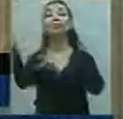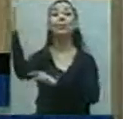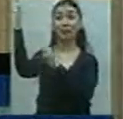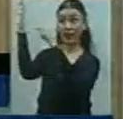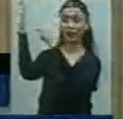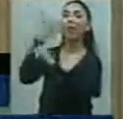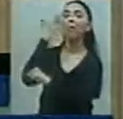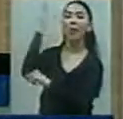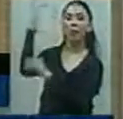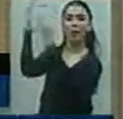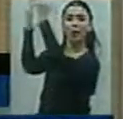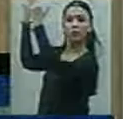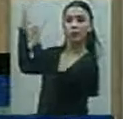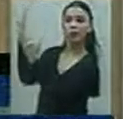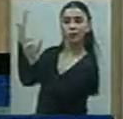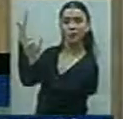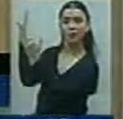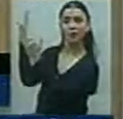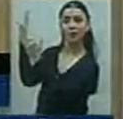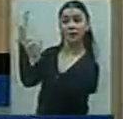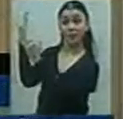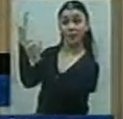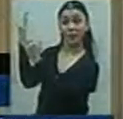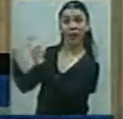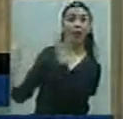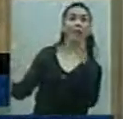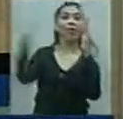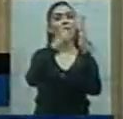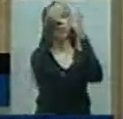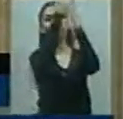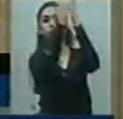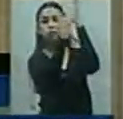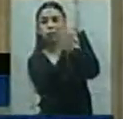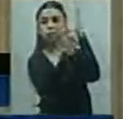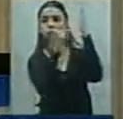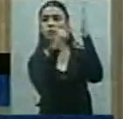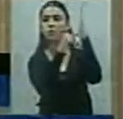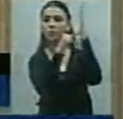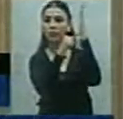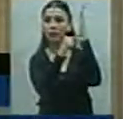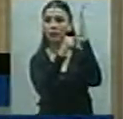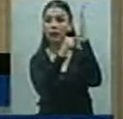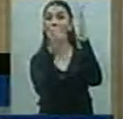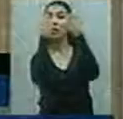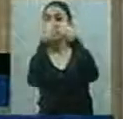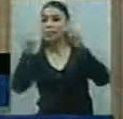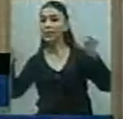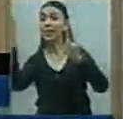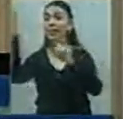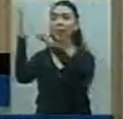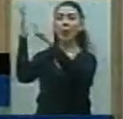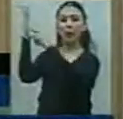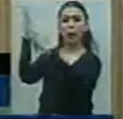responsabilidad y seriedad ha encarado el 11 de diciembre el gobernador Morales.